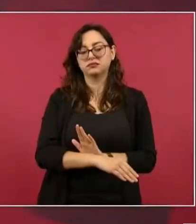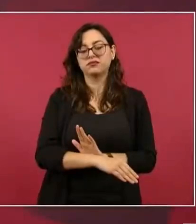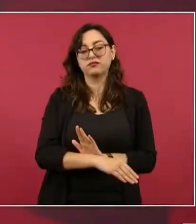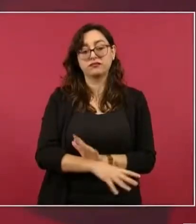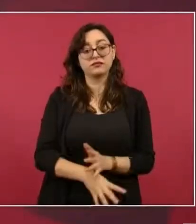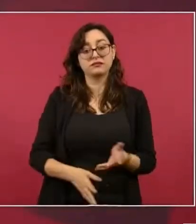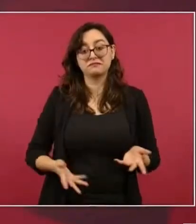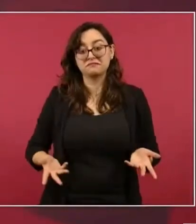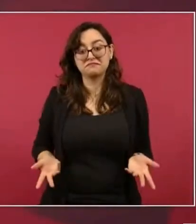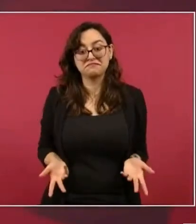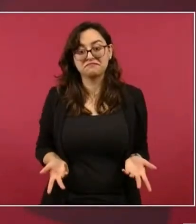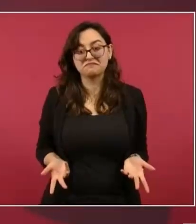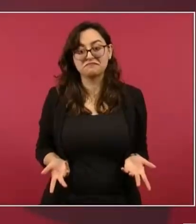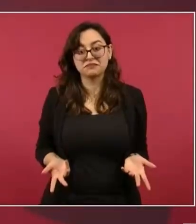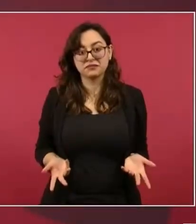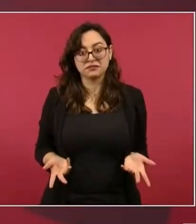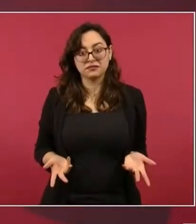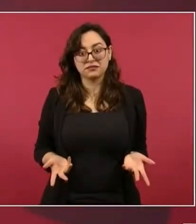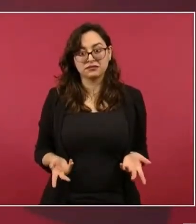ya ni se habla de eso